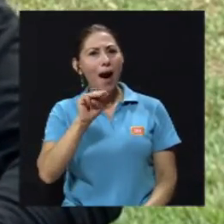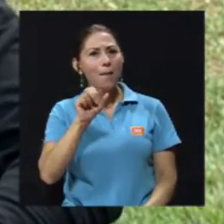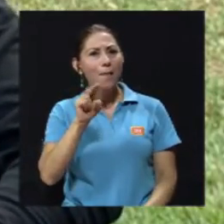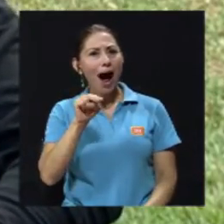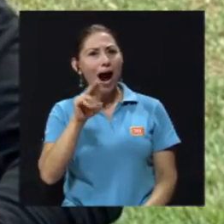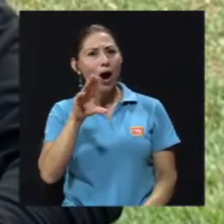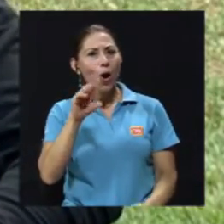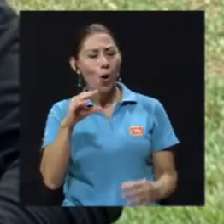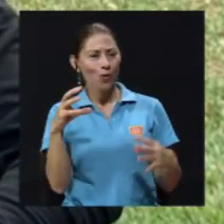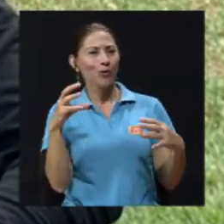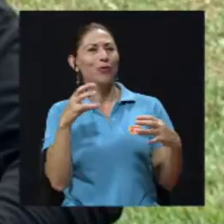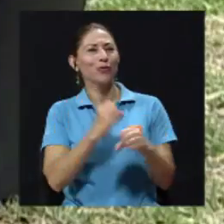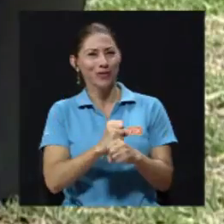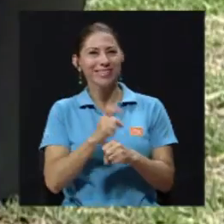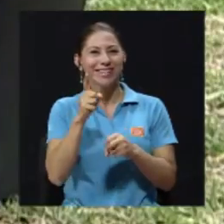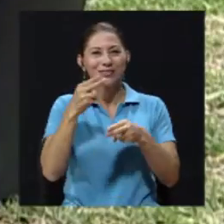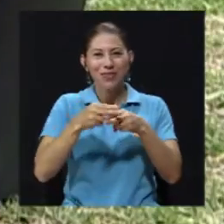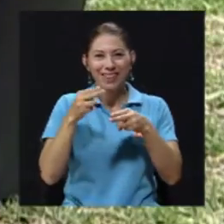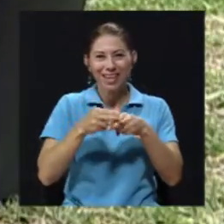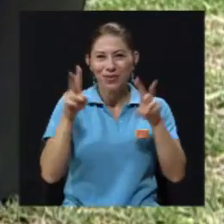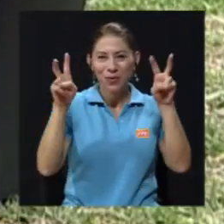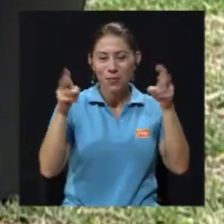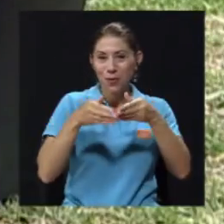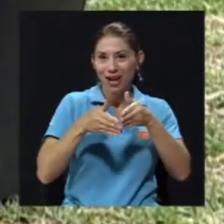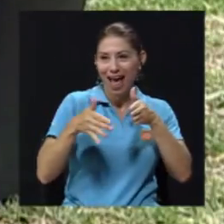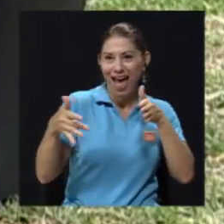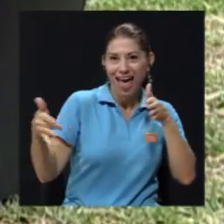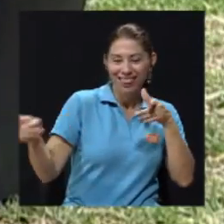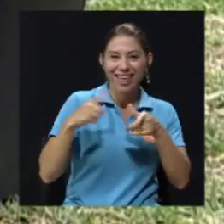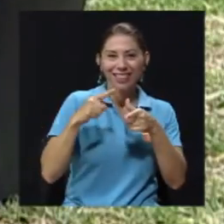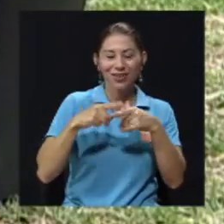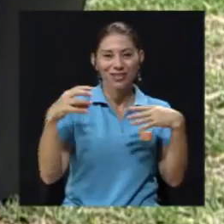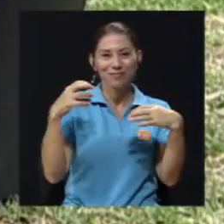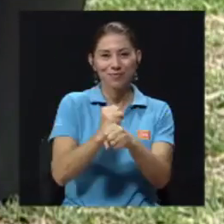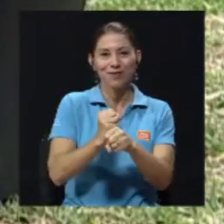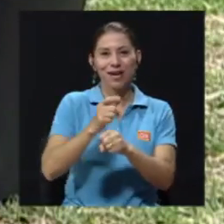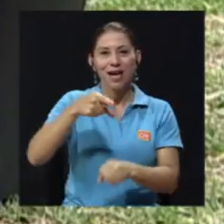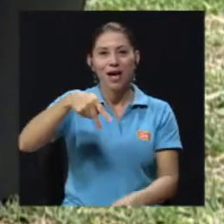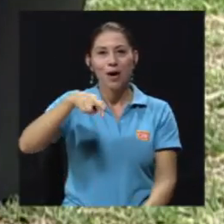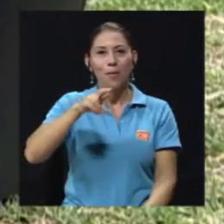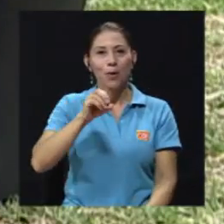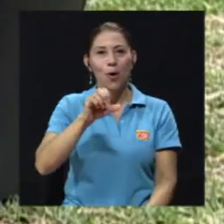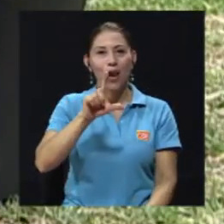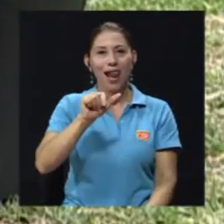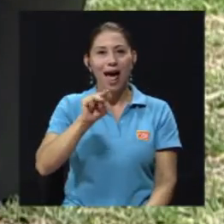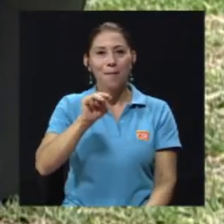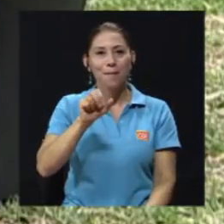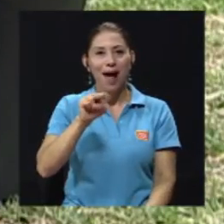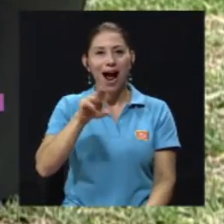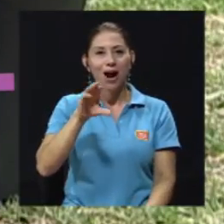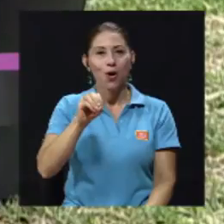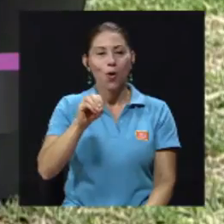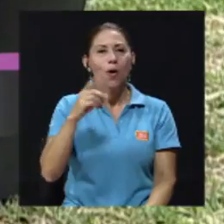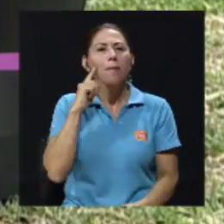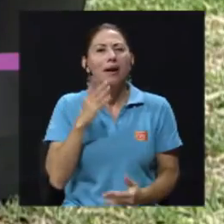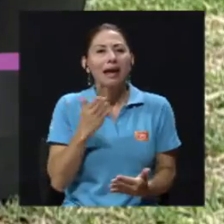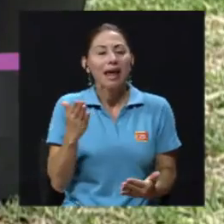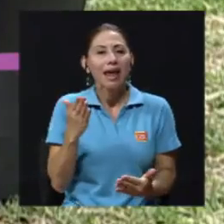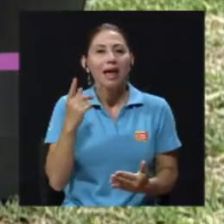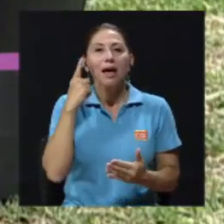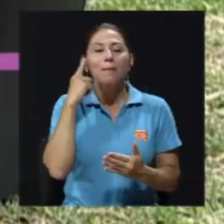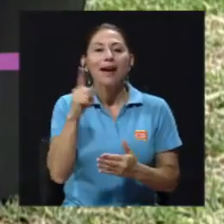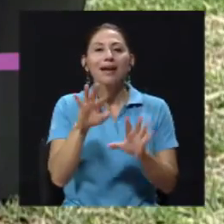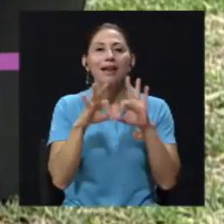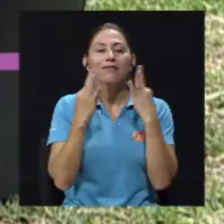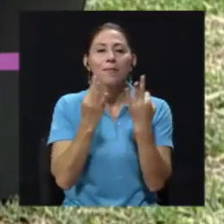Entonces, lo hicimos con ProLamanco. Y eso nos ha dado la oportunidad de poner al alcance de las familias costarricenses estos temas sobre